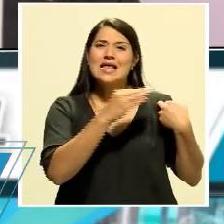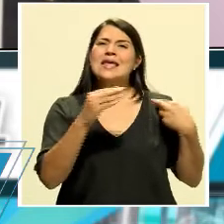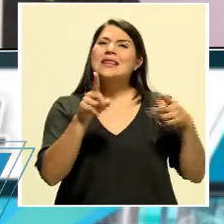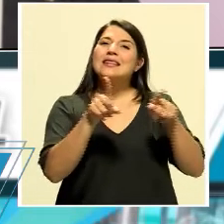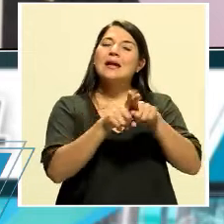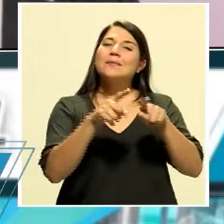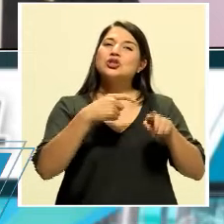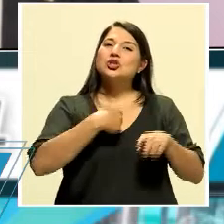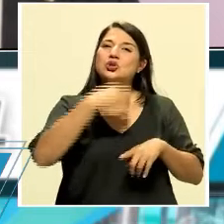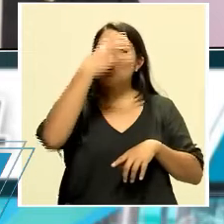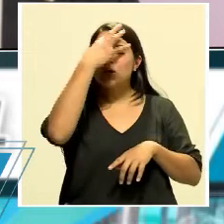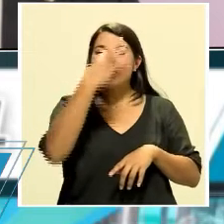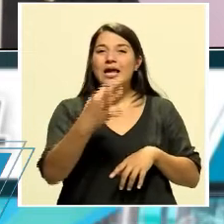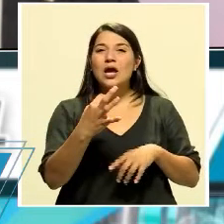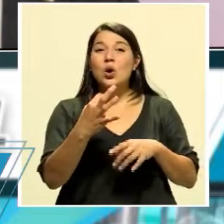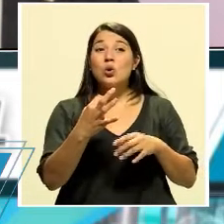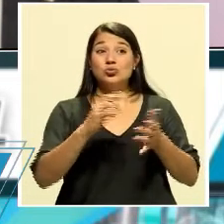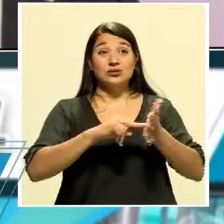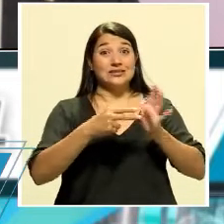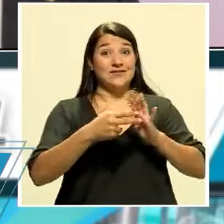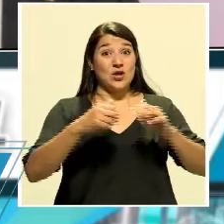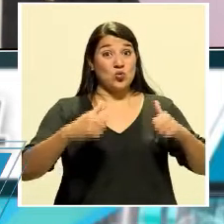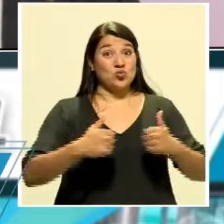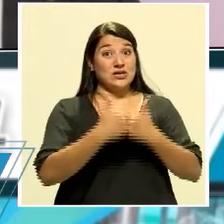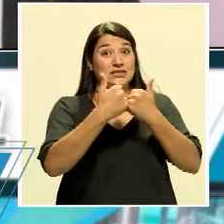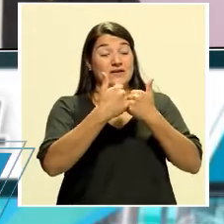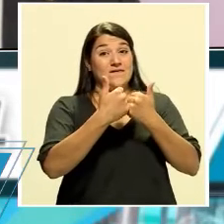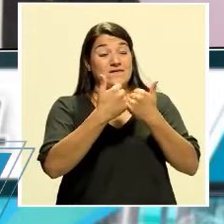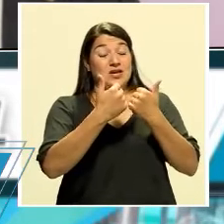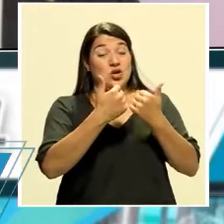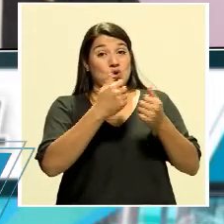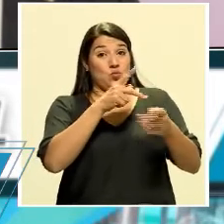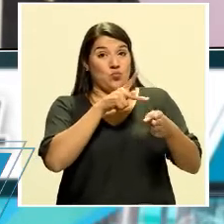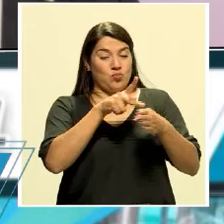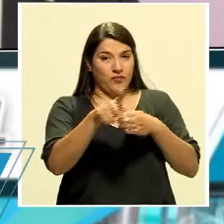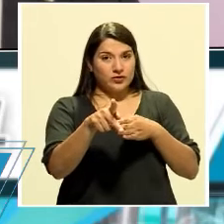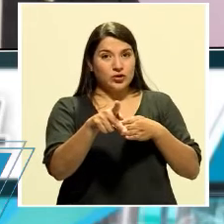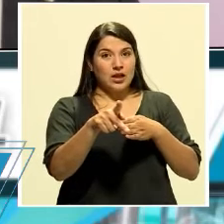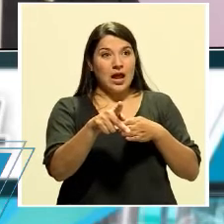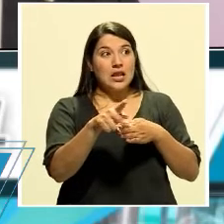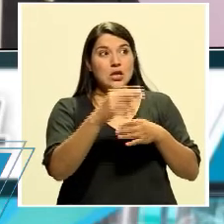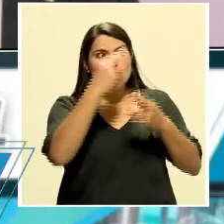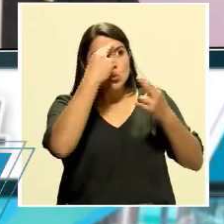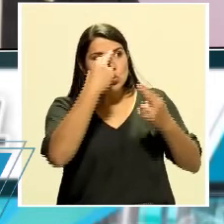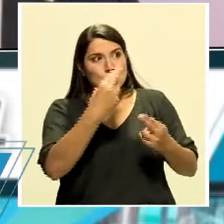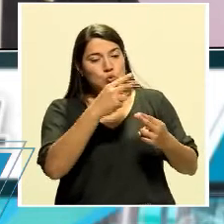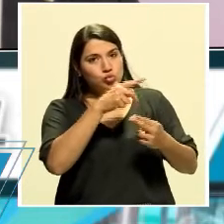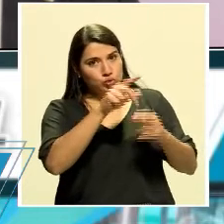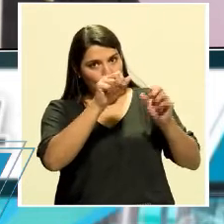creo yo un enorme desafío y honor profesional poder hacer eso.